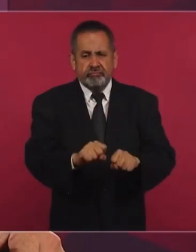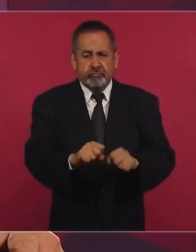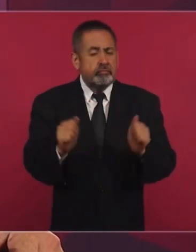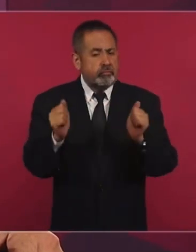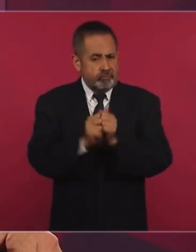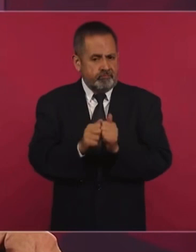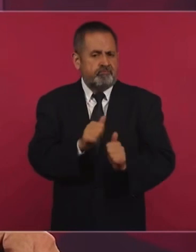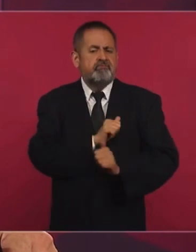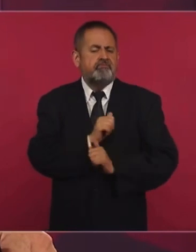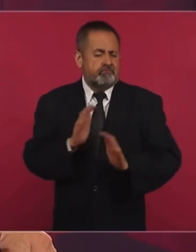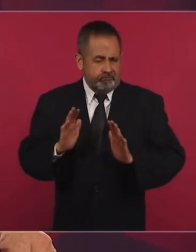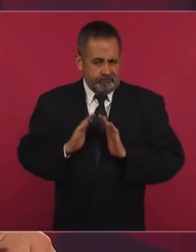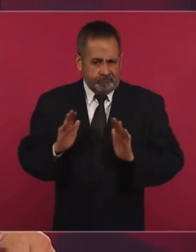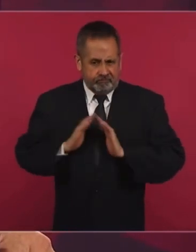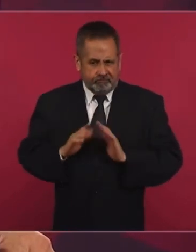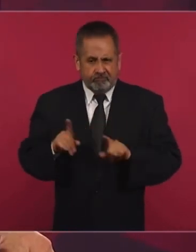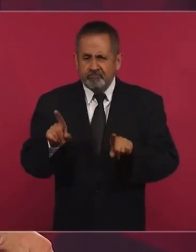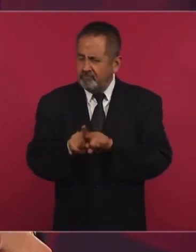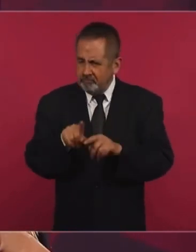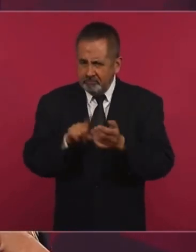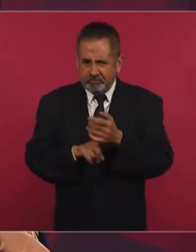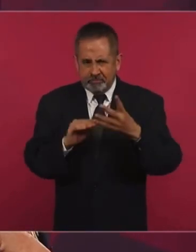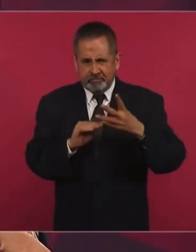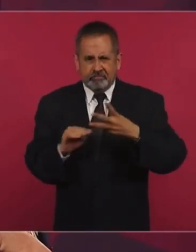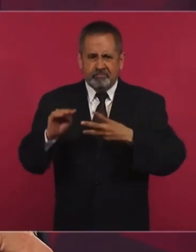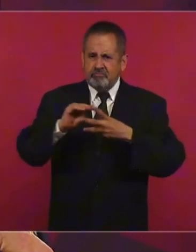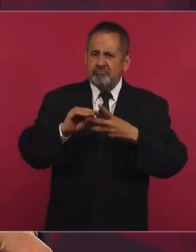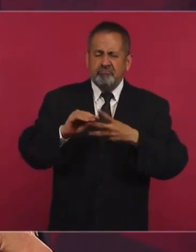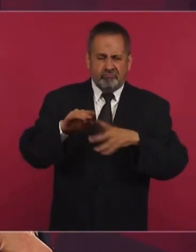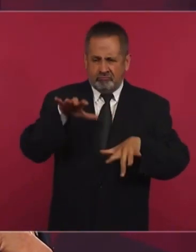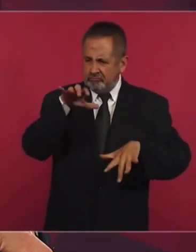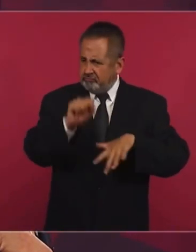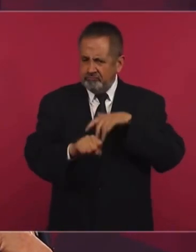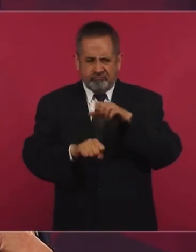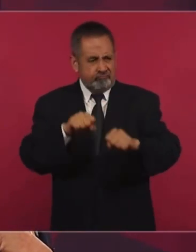militares del más alto rango